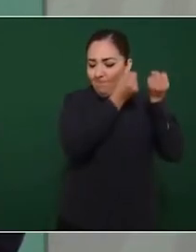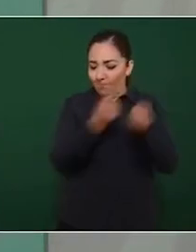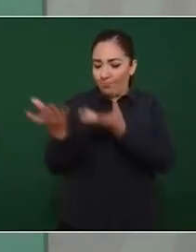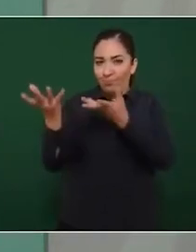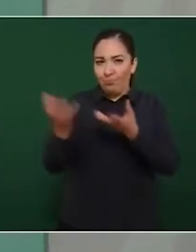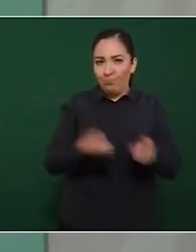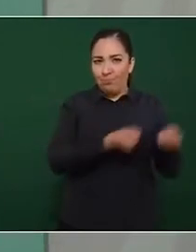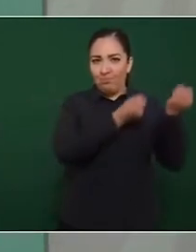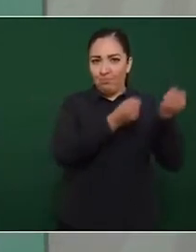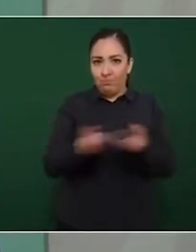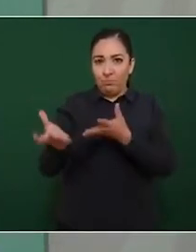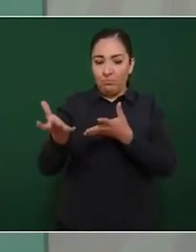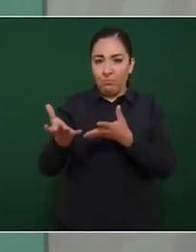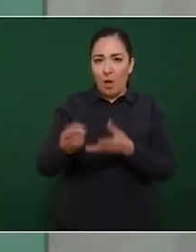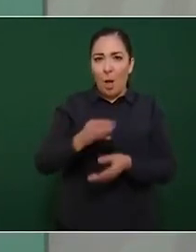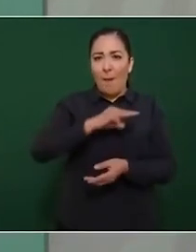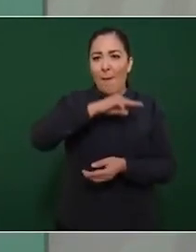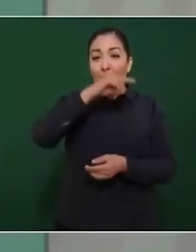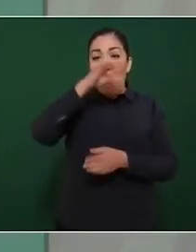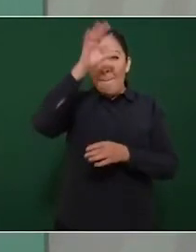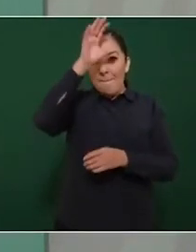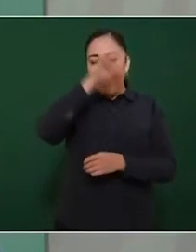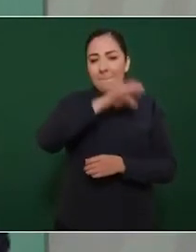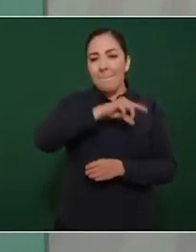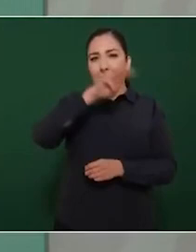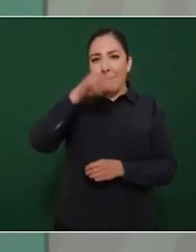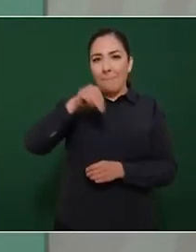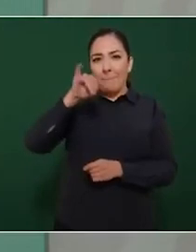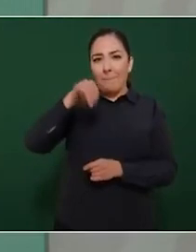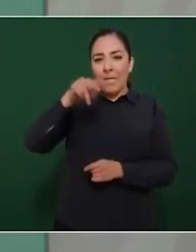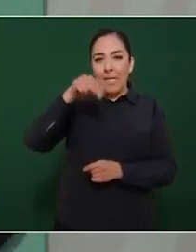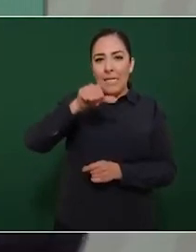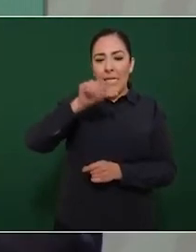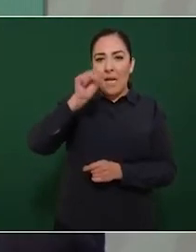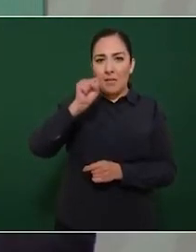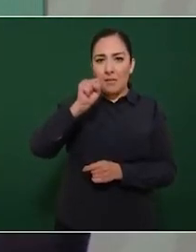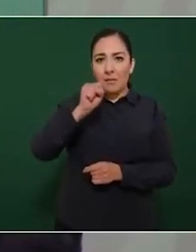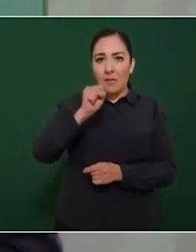y bancos y empresas.